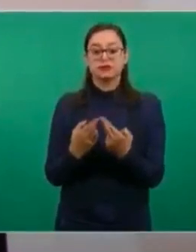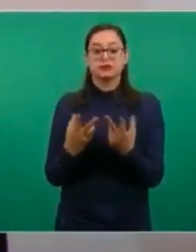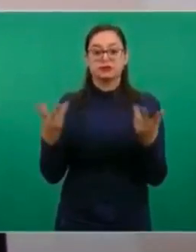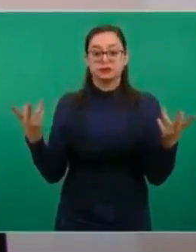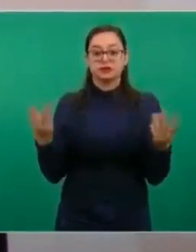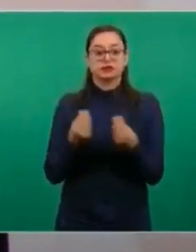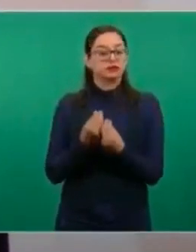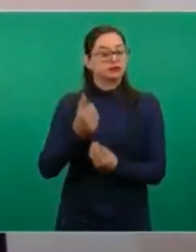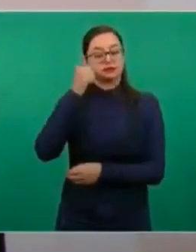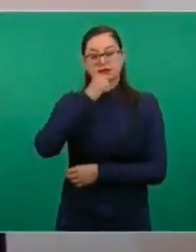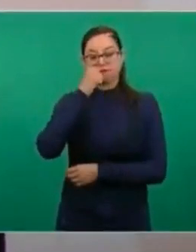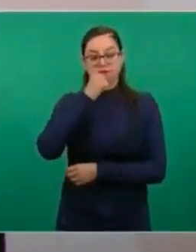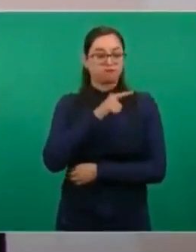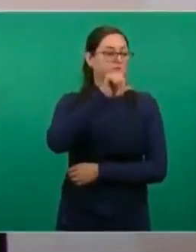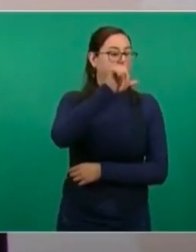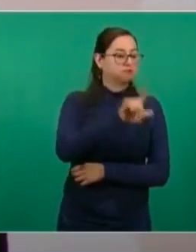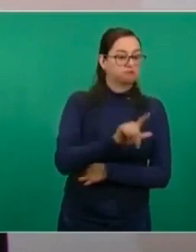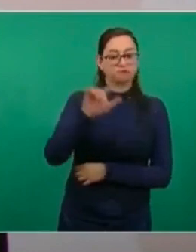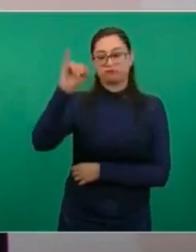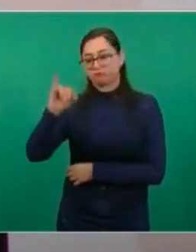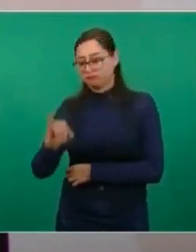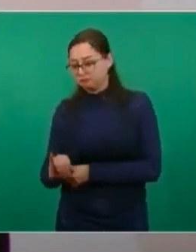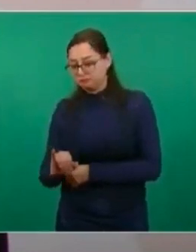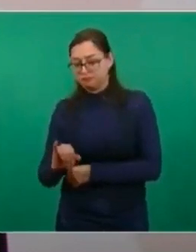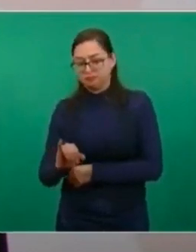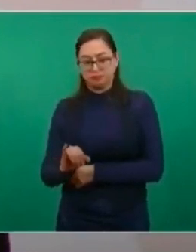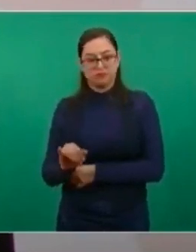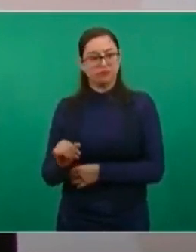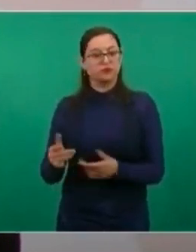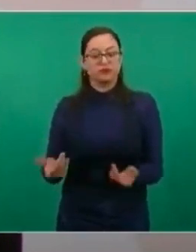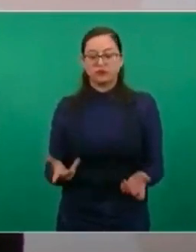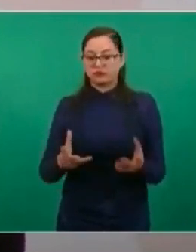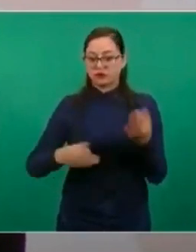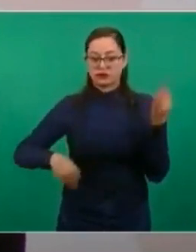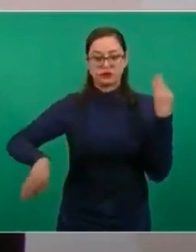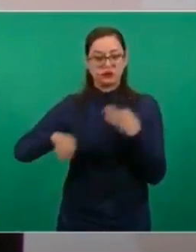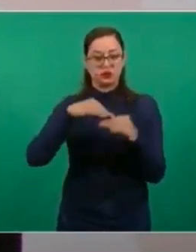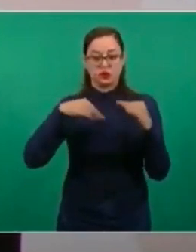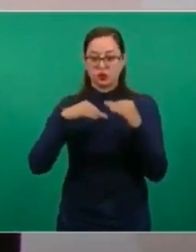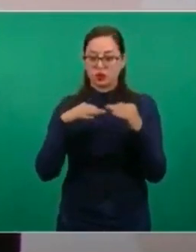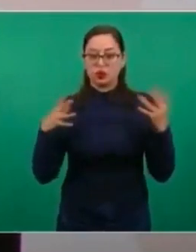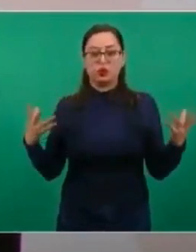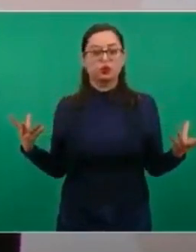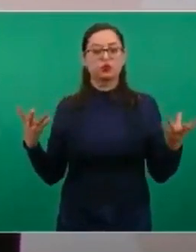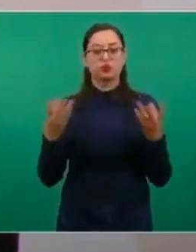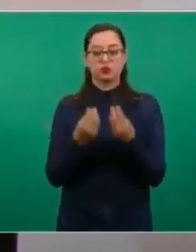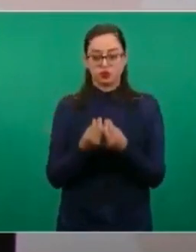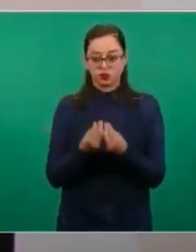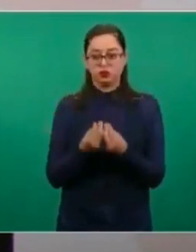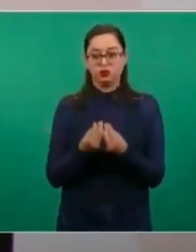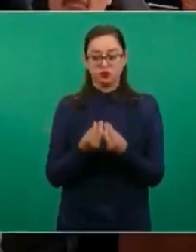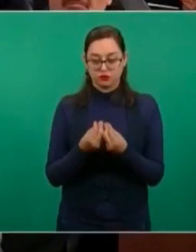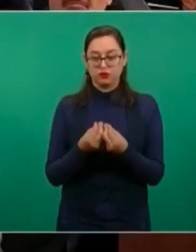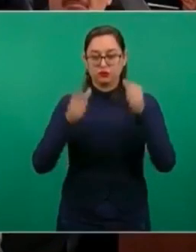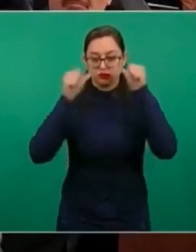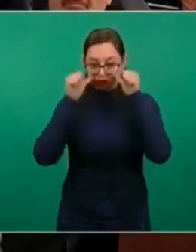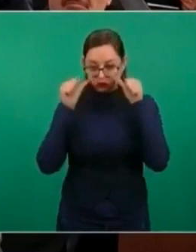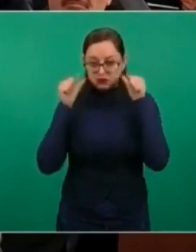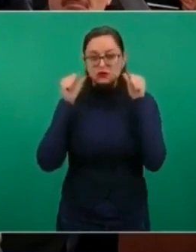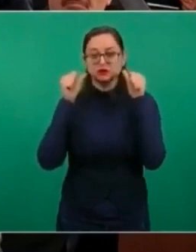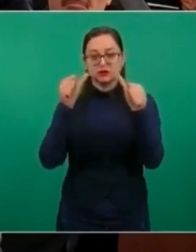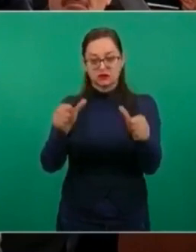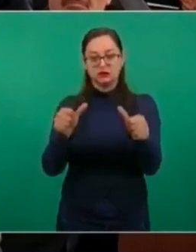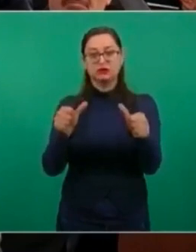lunes y jueves todos los integrantes del sector de salud para tomar